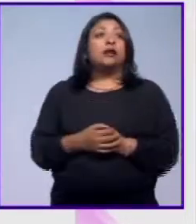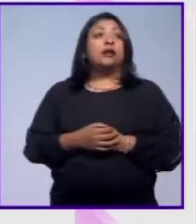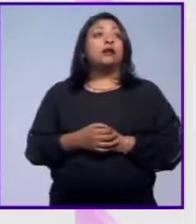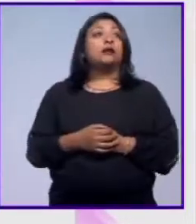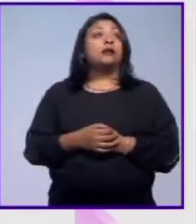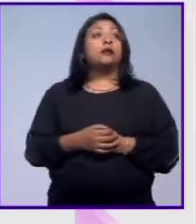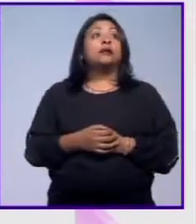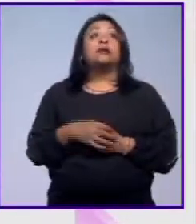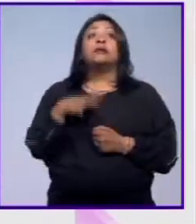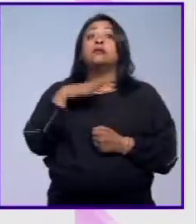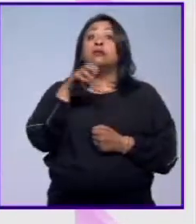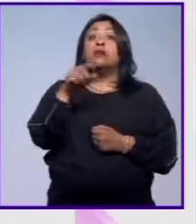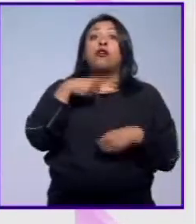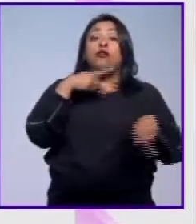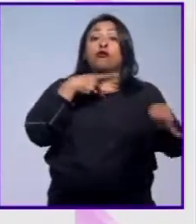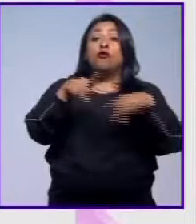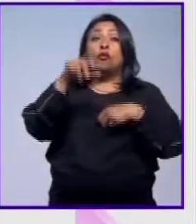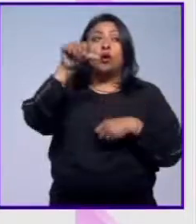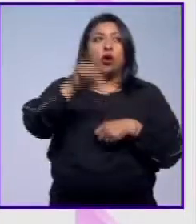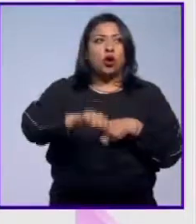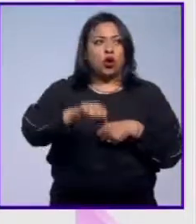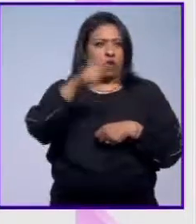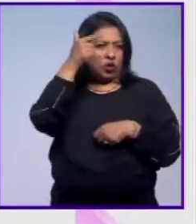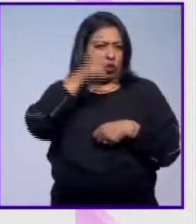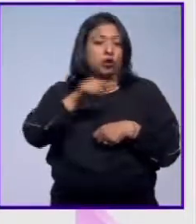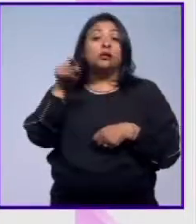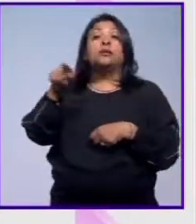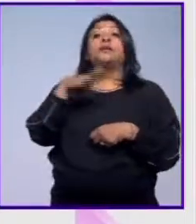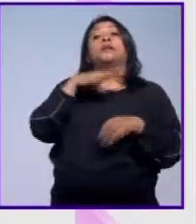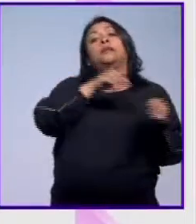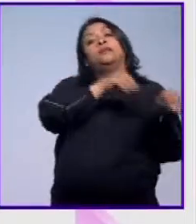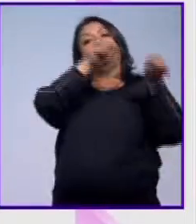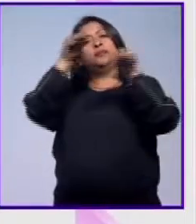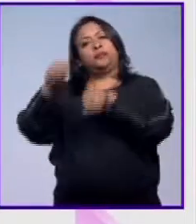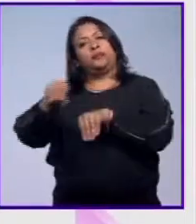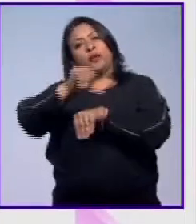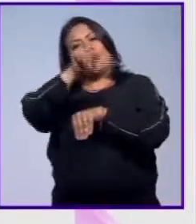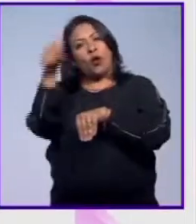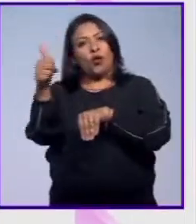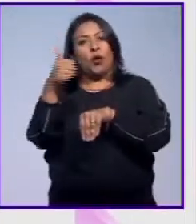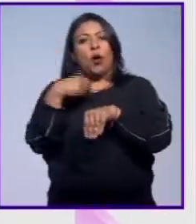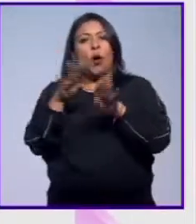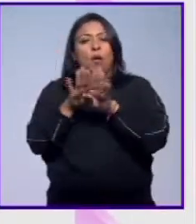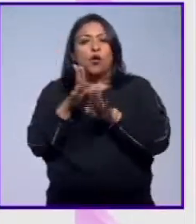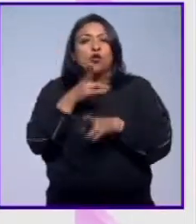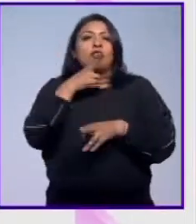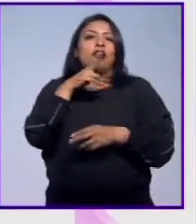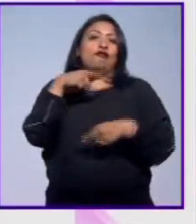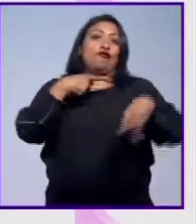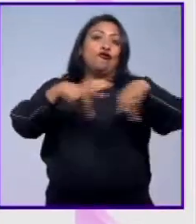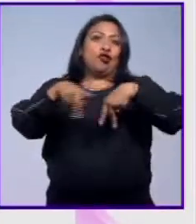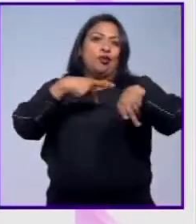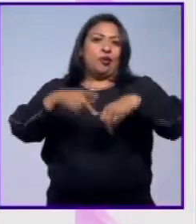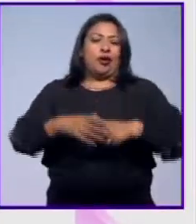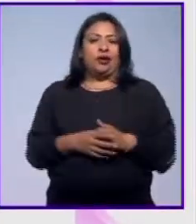impresionante. Otra muestra, pero de fútbol, ¿verdad? nos vamos a otros fetiches, ¿no? Nos vamos al fútbol.